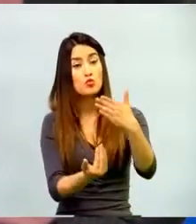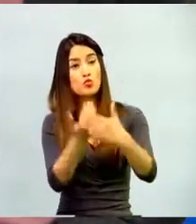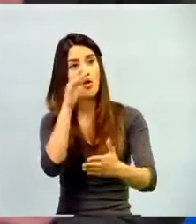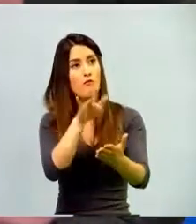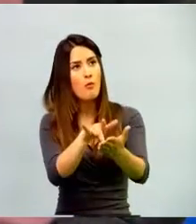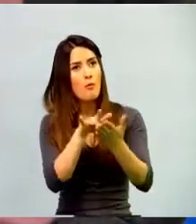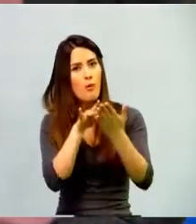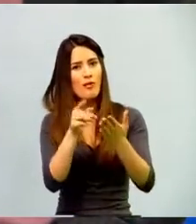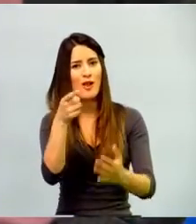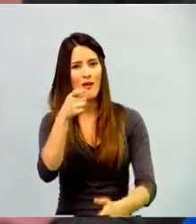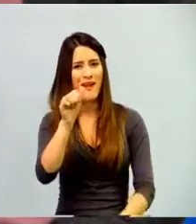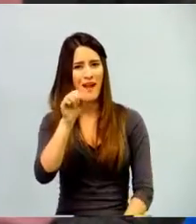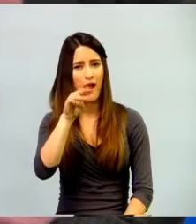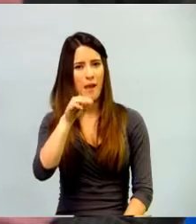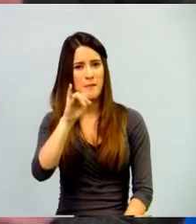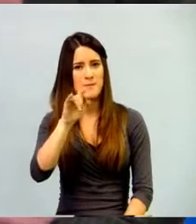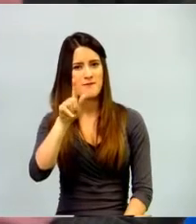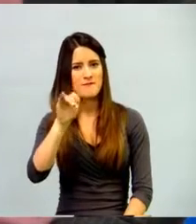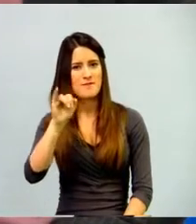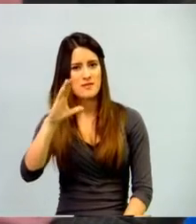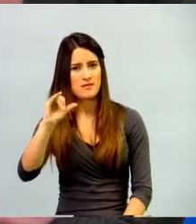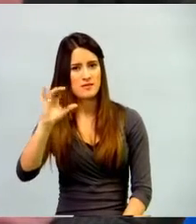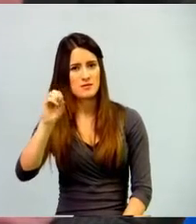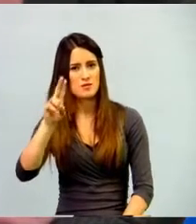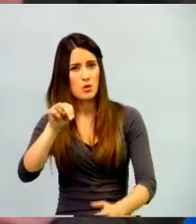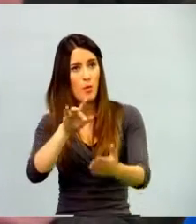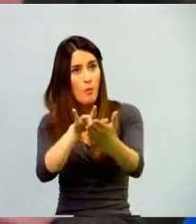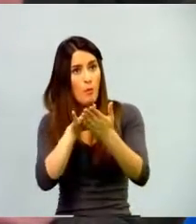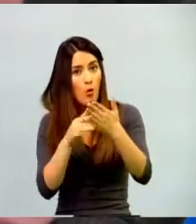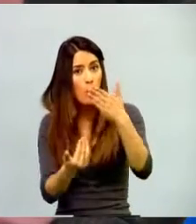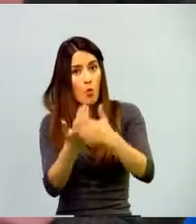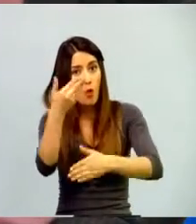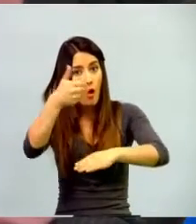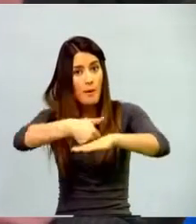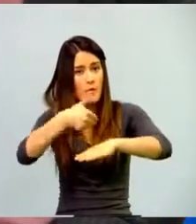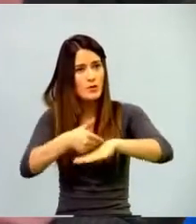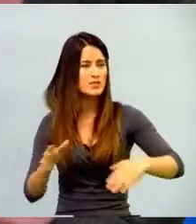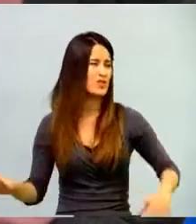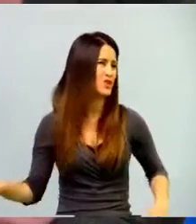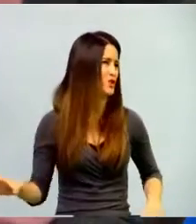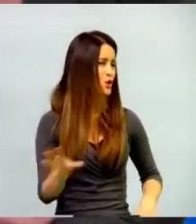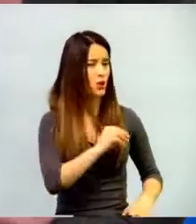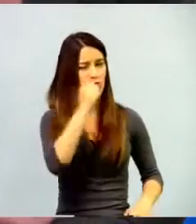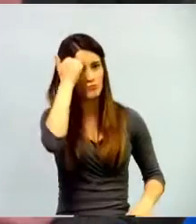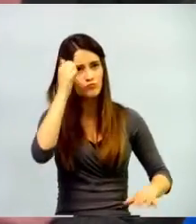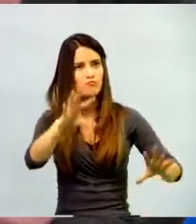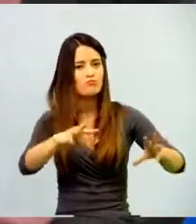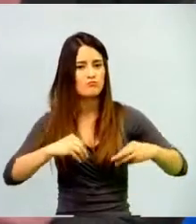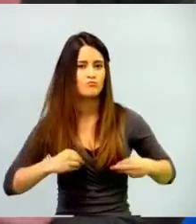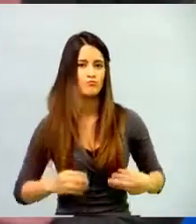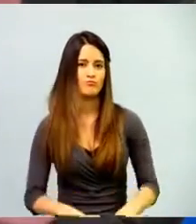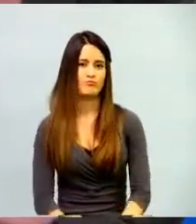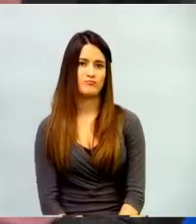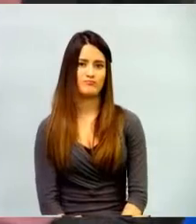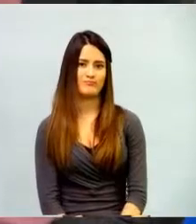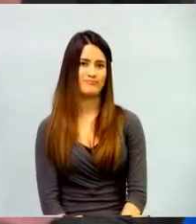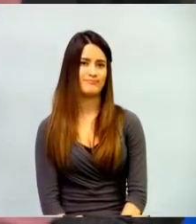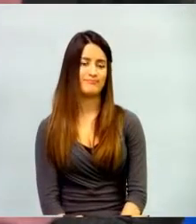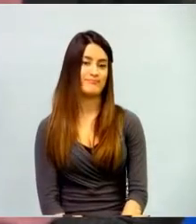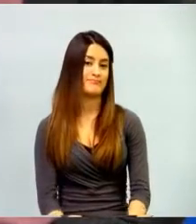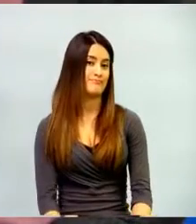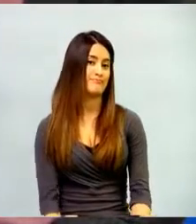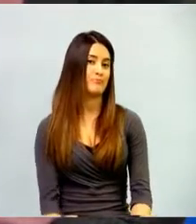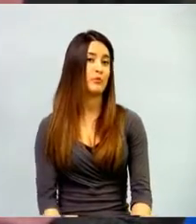gamificación pueda tener éxito, sino lo que va a pasar es que generalmente va a quedar en la cualificación y el docente que le gustó